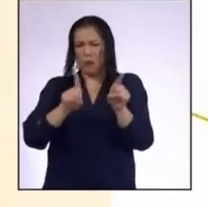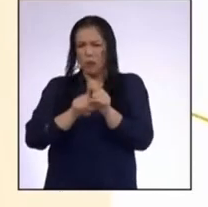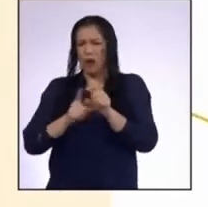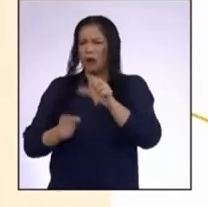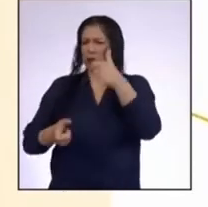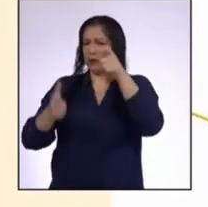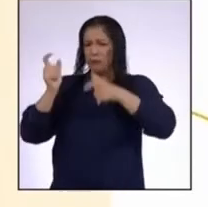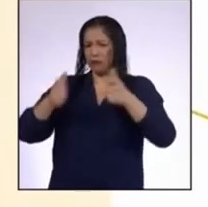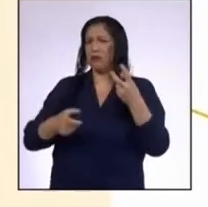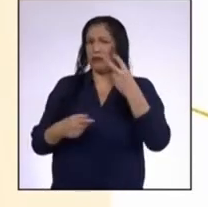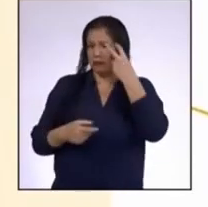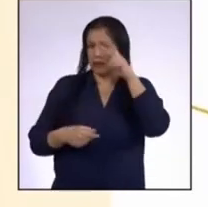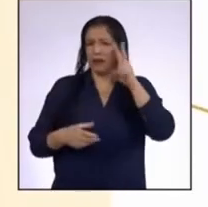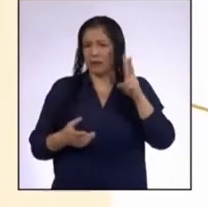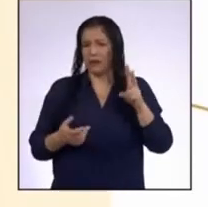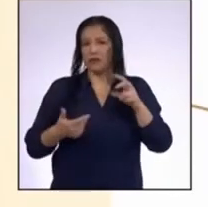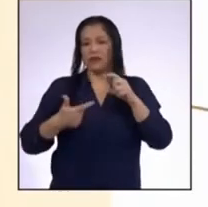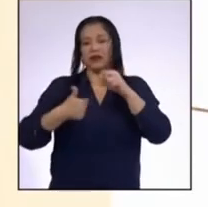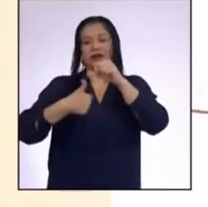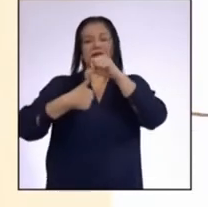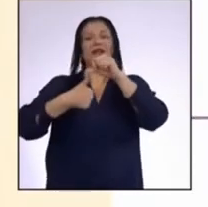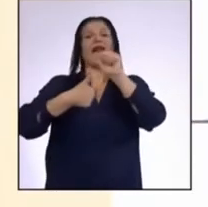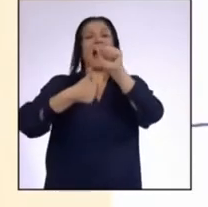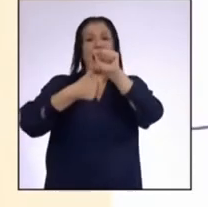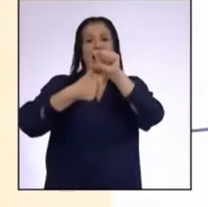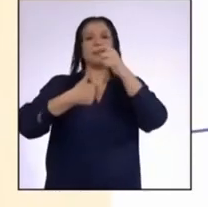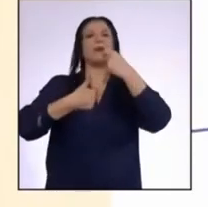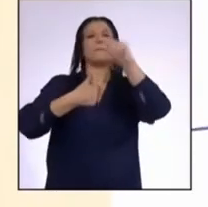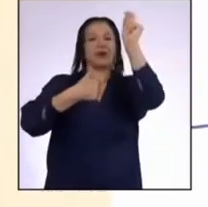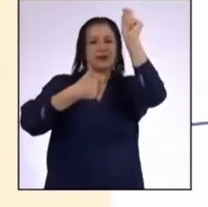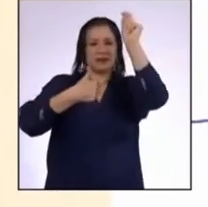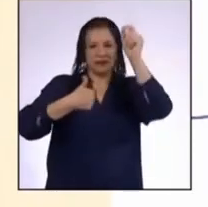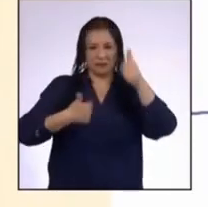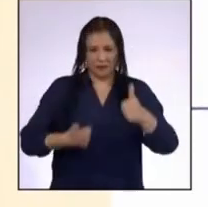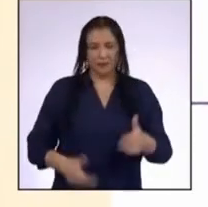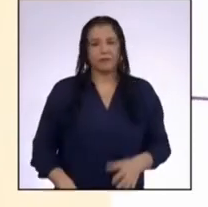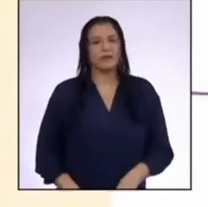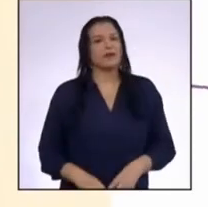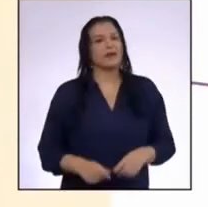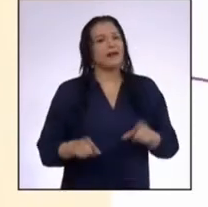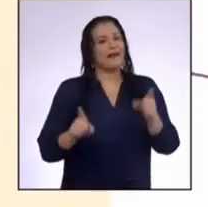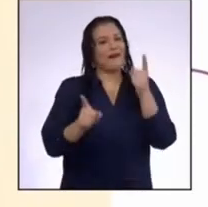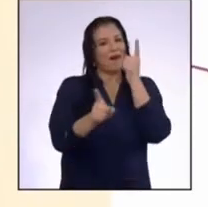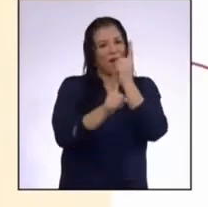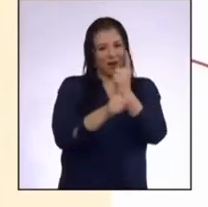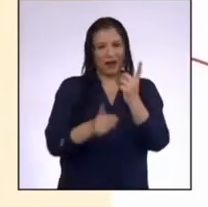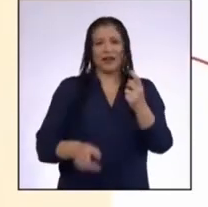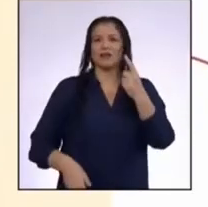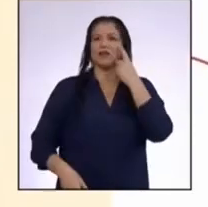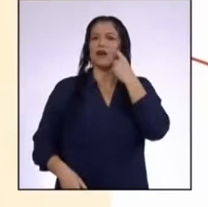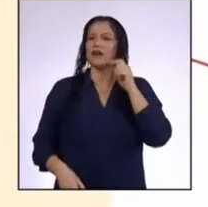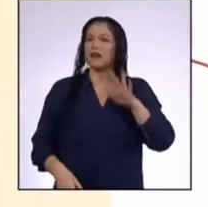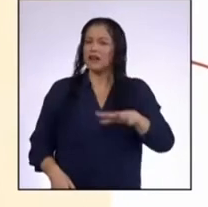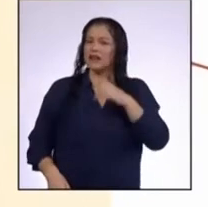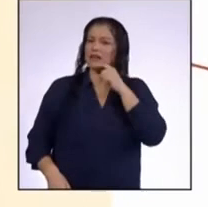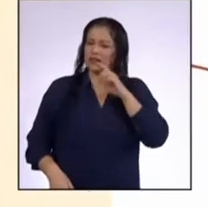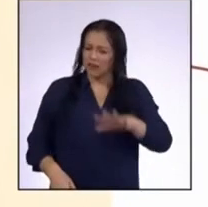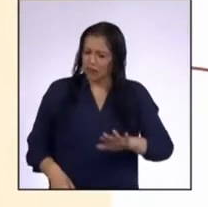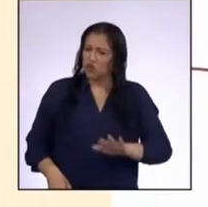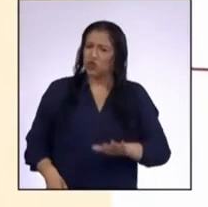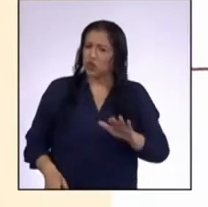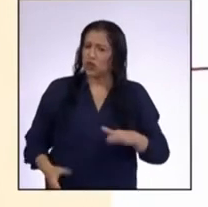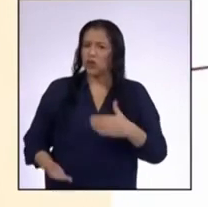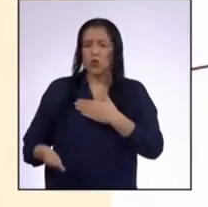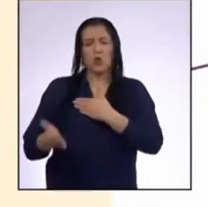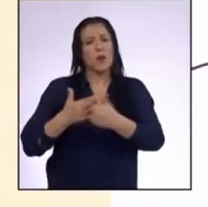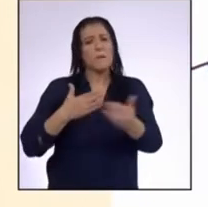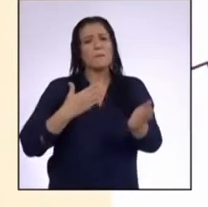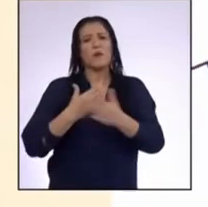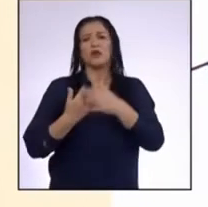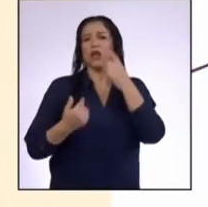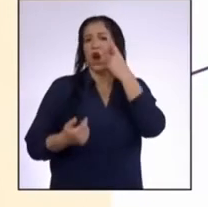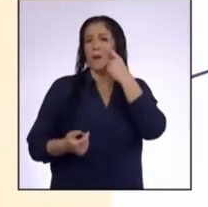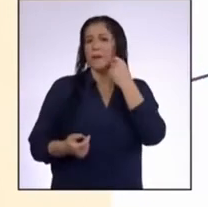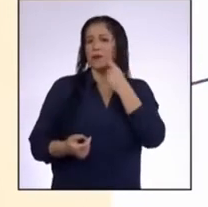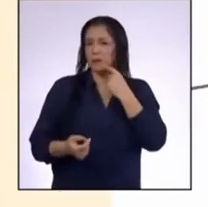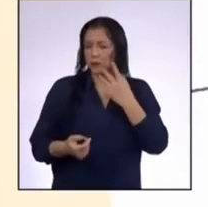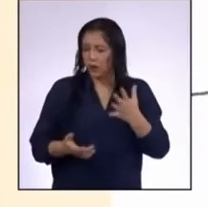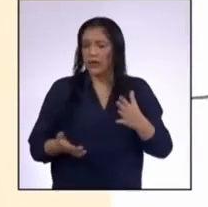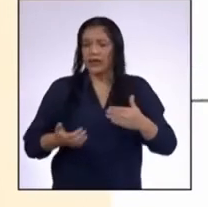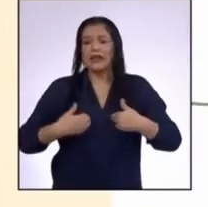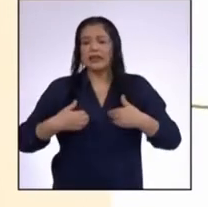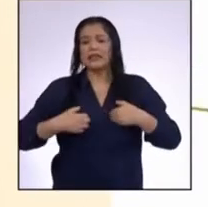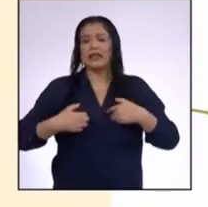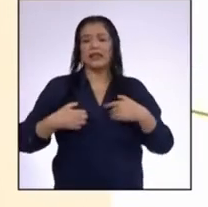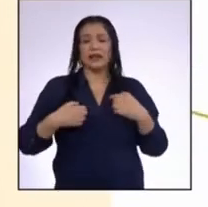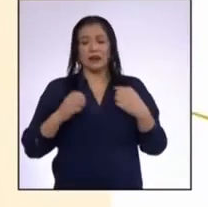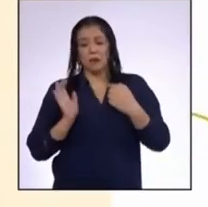La respuesta entonces sería la A Exacto. Las niñas y niños pequeños, sin importar su género Tienen